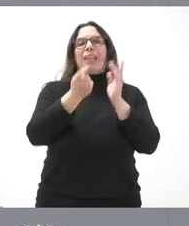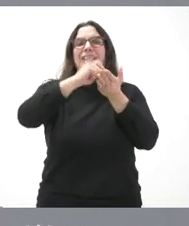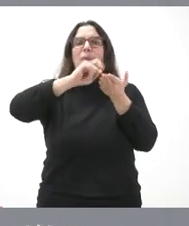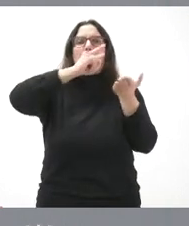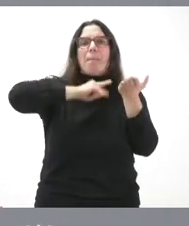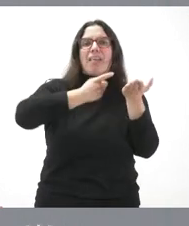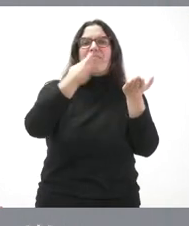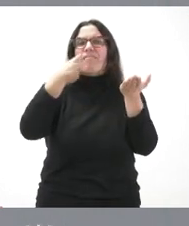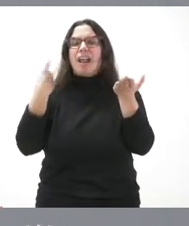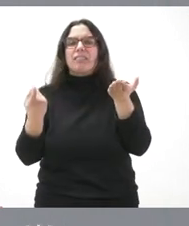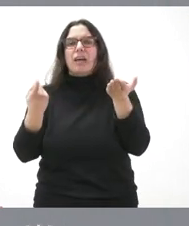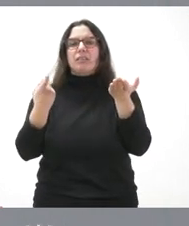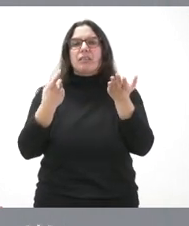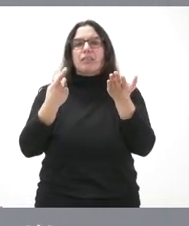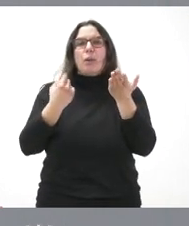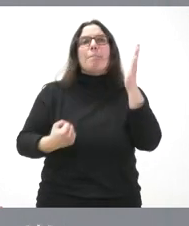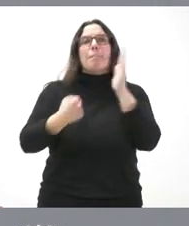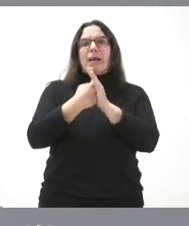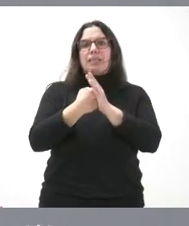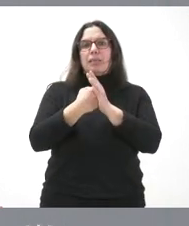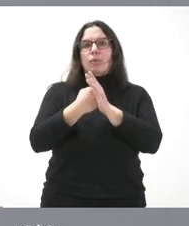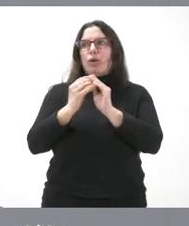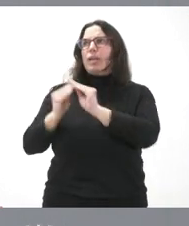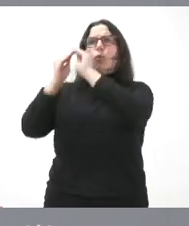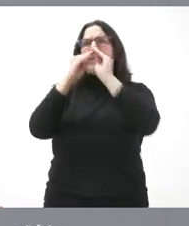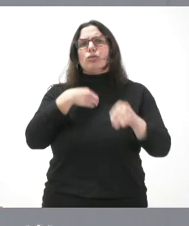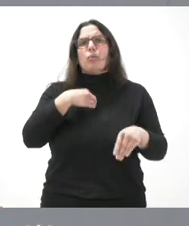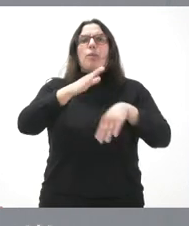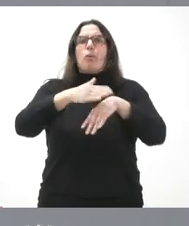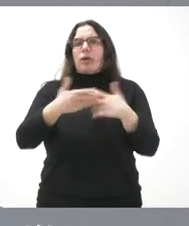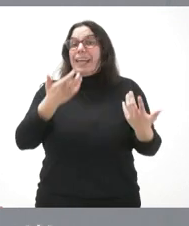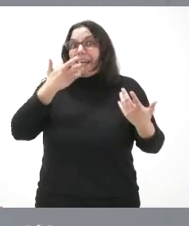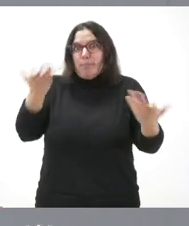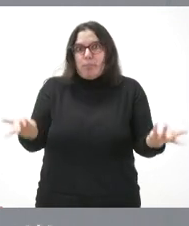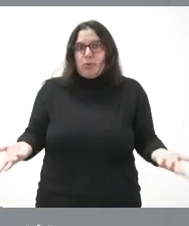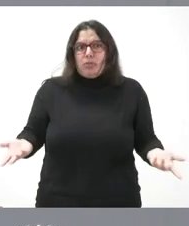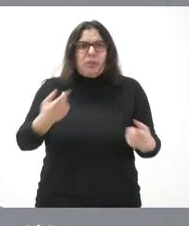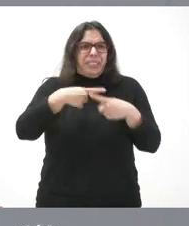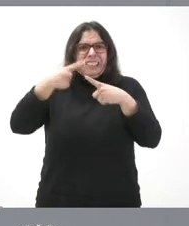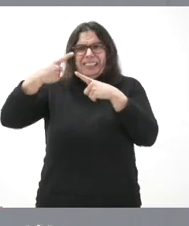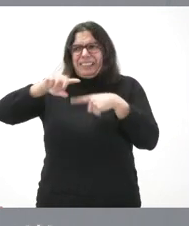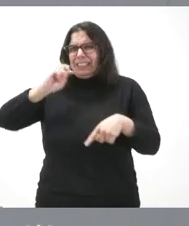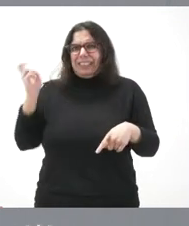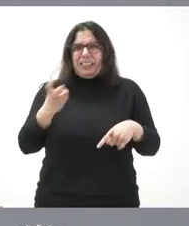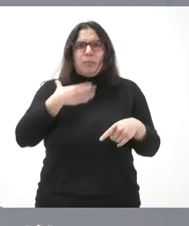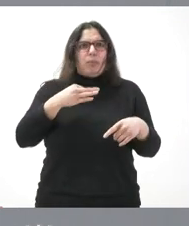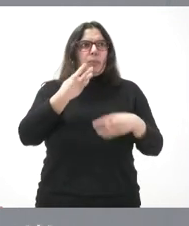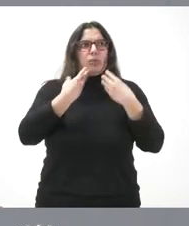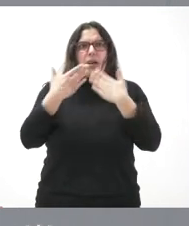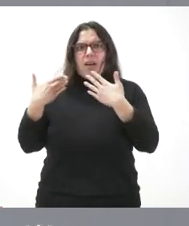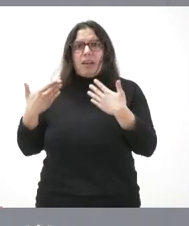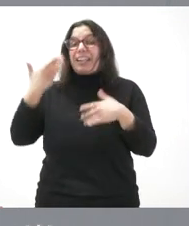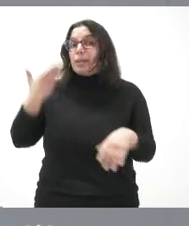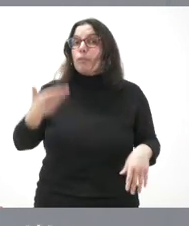común en un examen de la BAU y hacerlo entre todas las comunidades autónomas de España? Es un ejemplo. Pero hay muchos de los que podemos hablar. Lo importante es hablar.